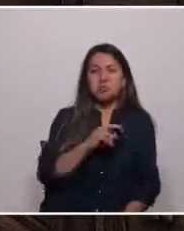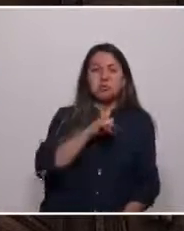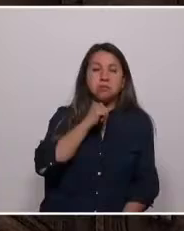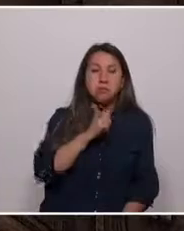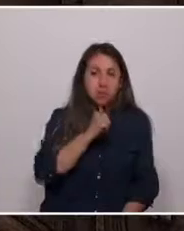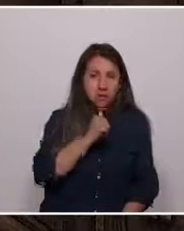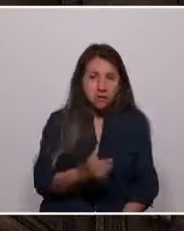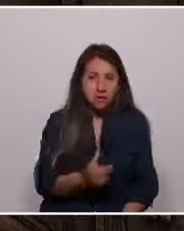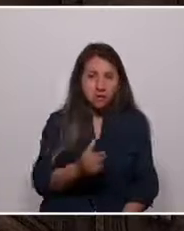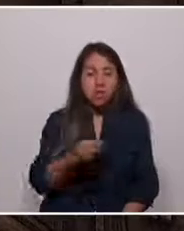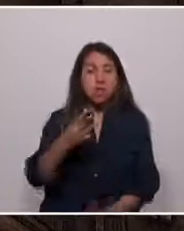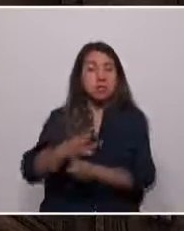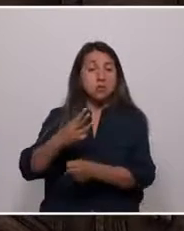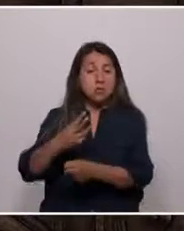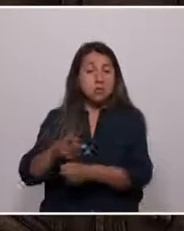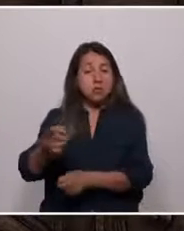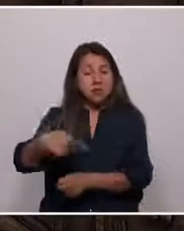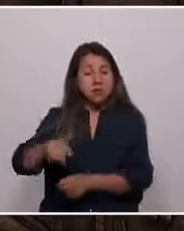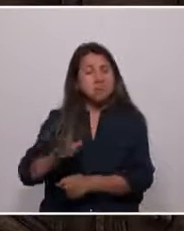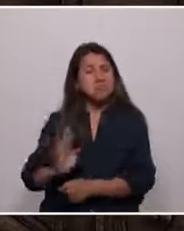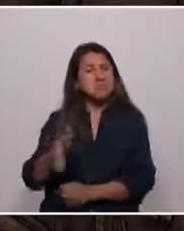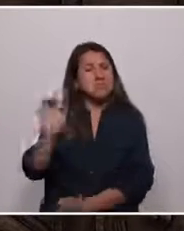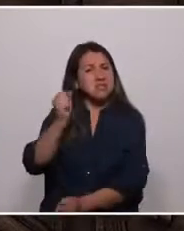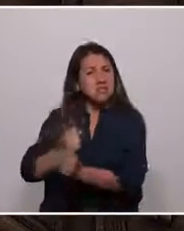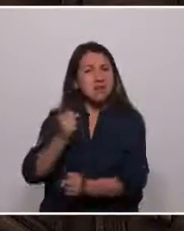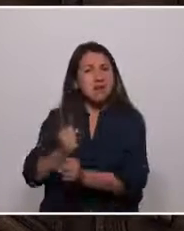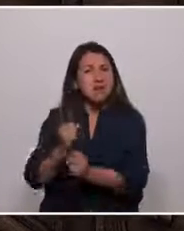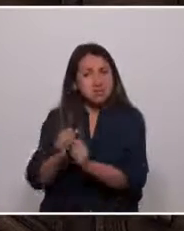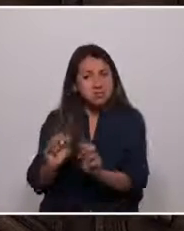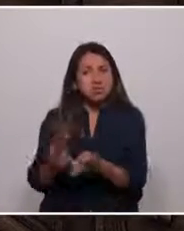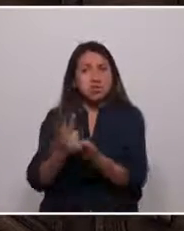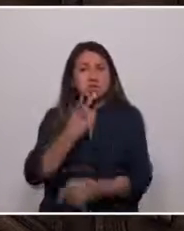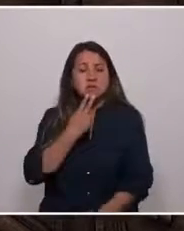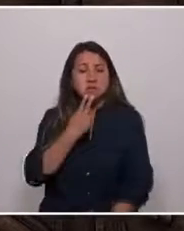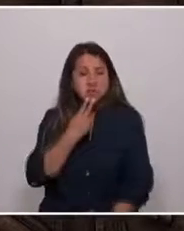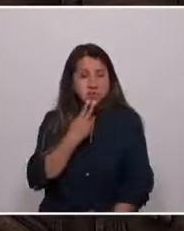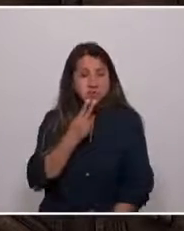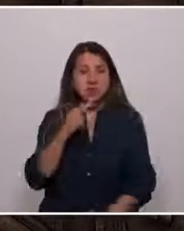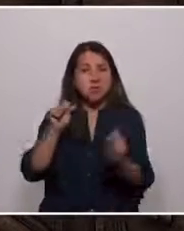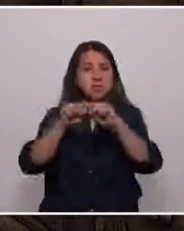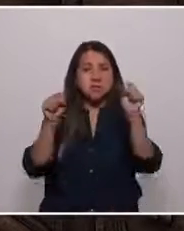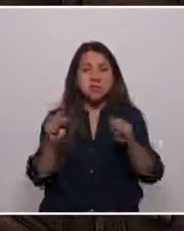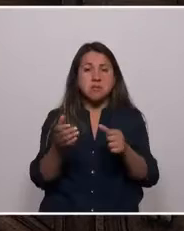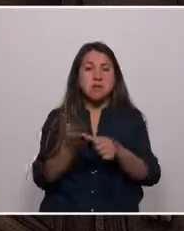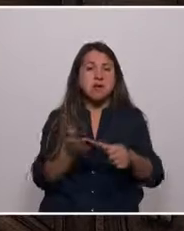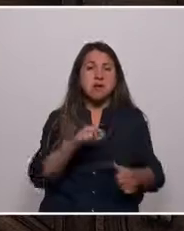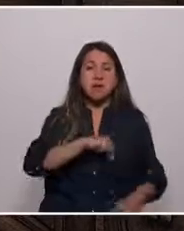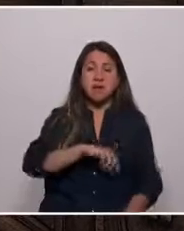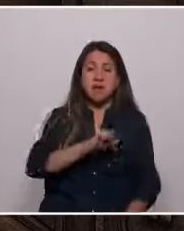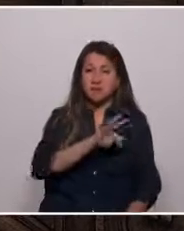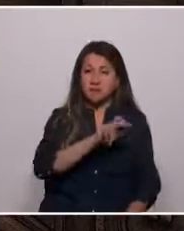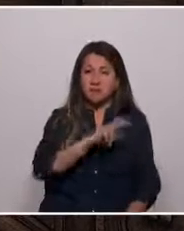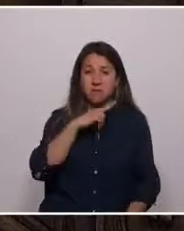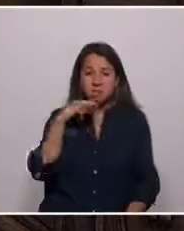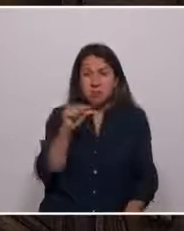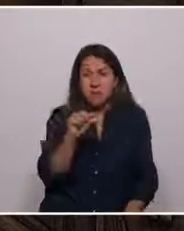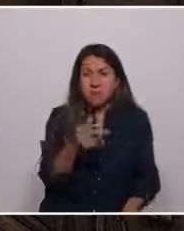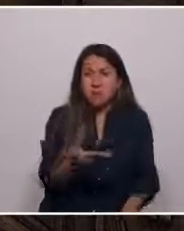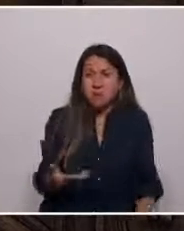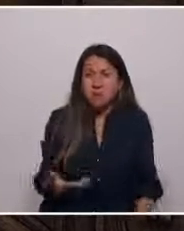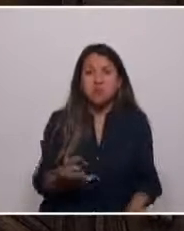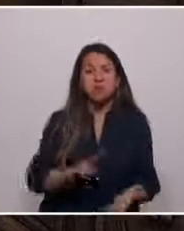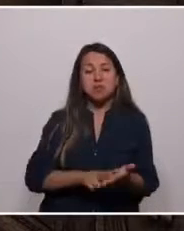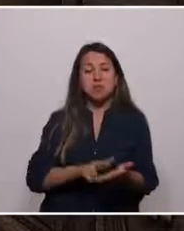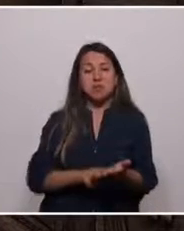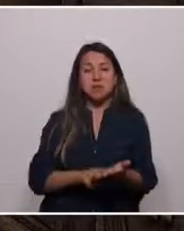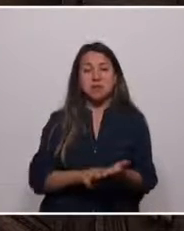con adultos mayores que deben seguir trabajando para sobrevivir producto de un sistema de pensiones miserable, a costa de los